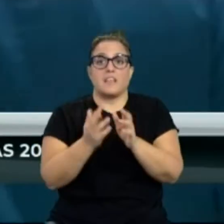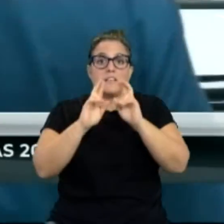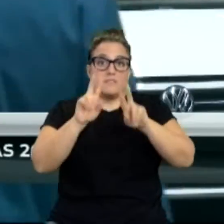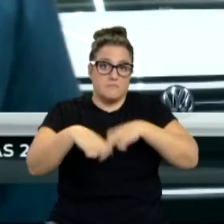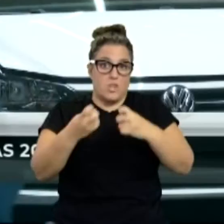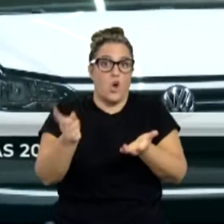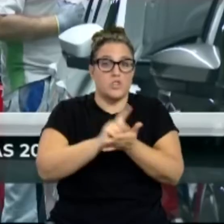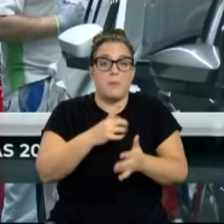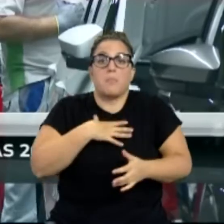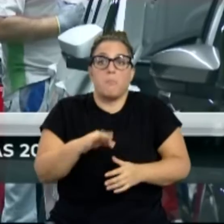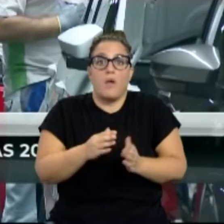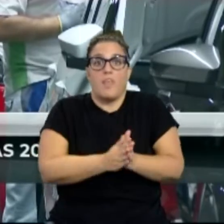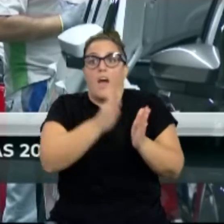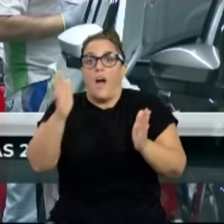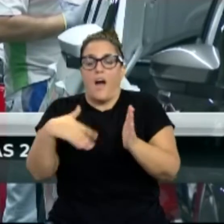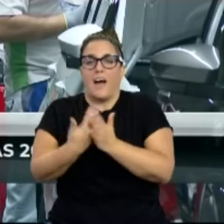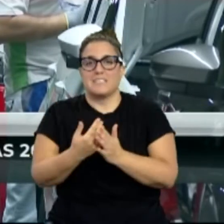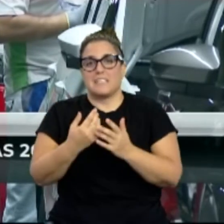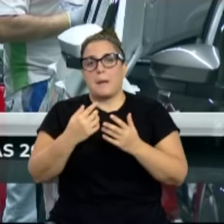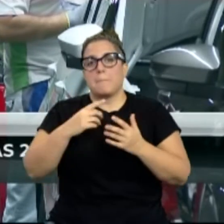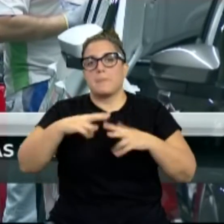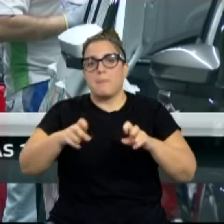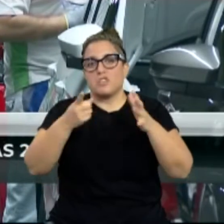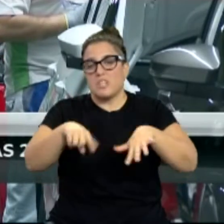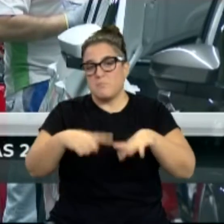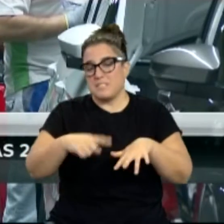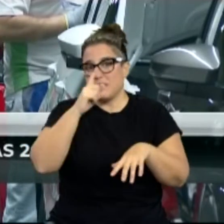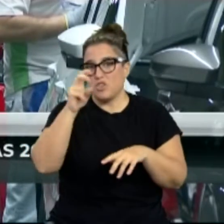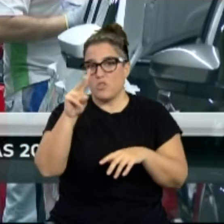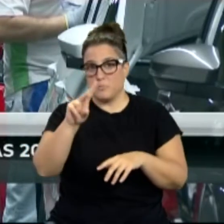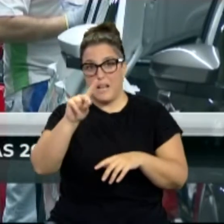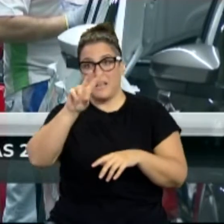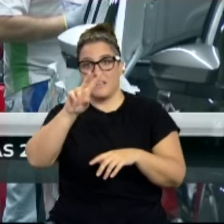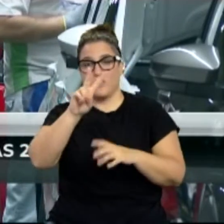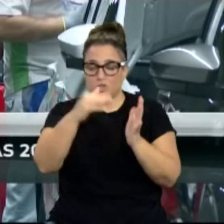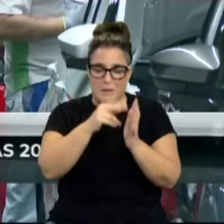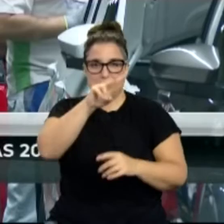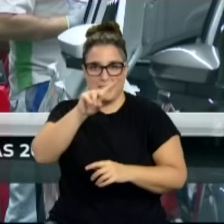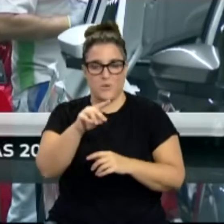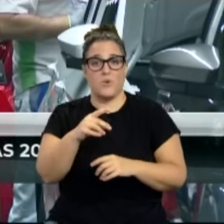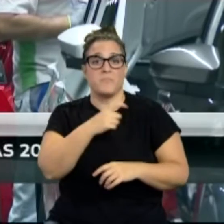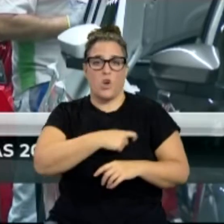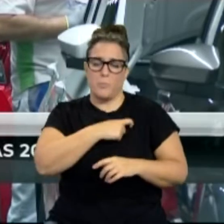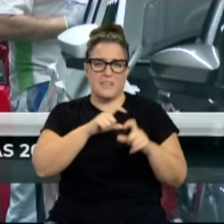pueda prolongarse el primer semestre de 2021. Una mala noticia, según ha dicho el propio comité de empresa.